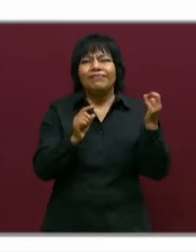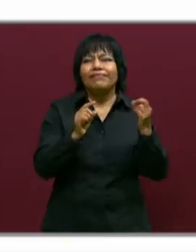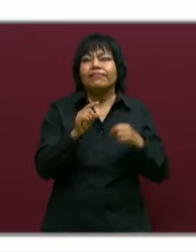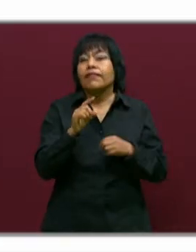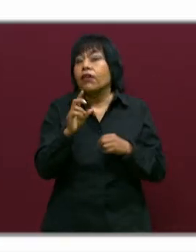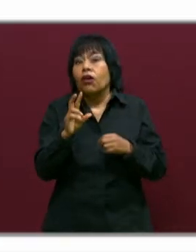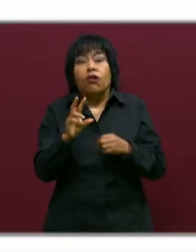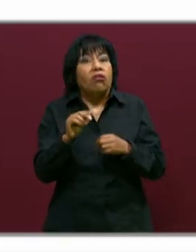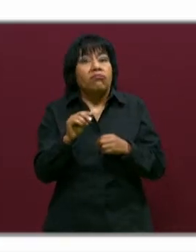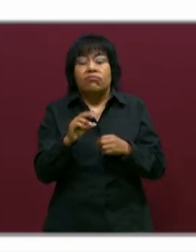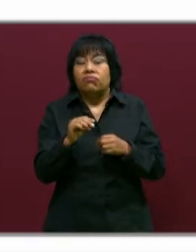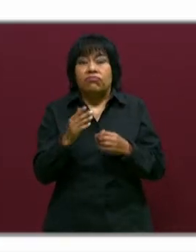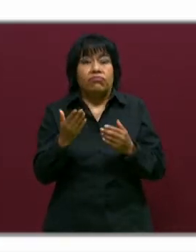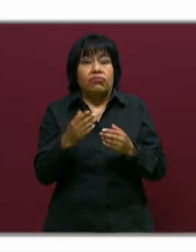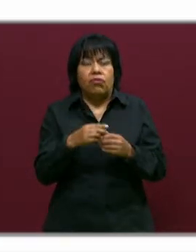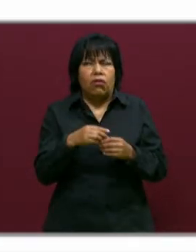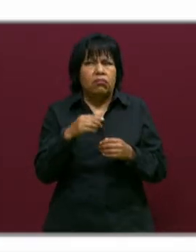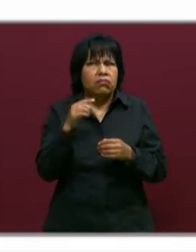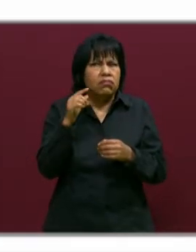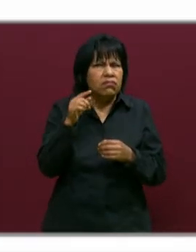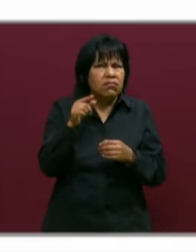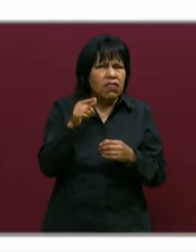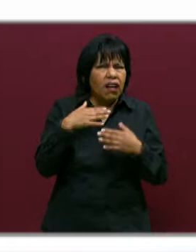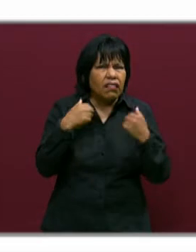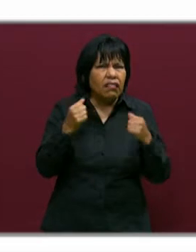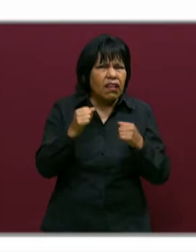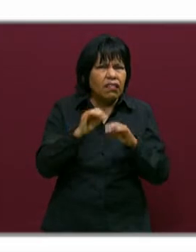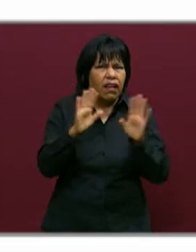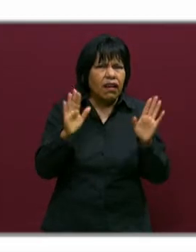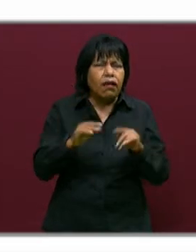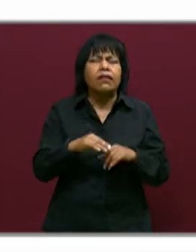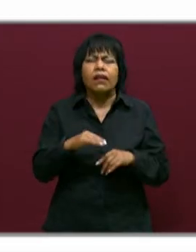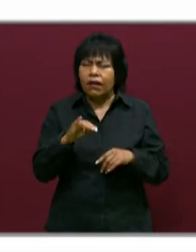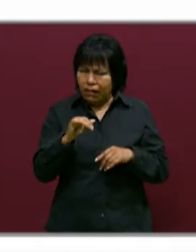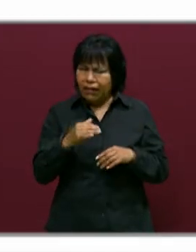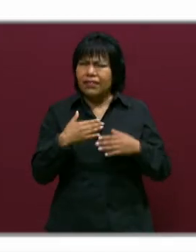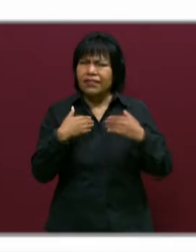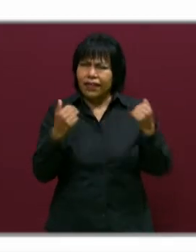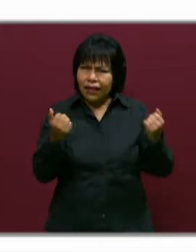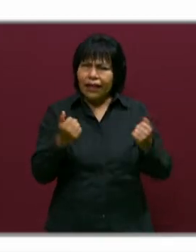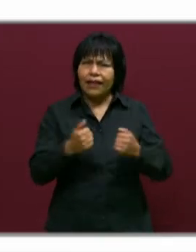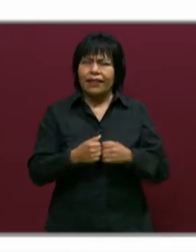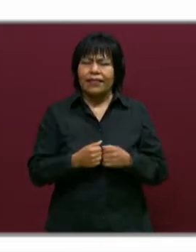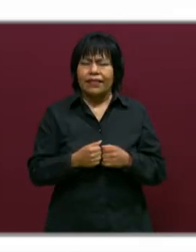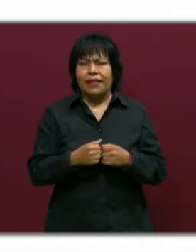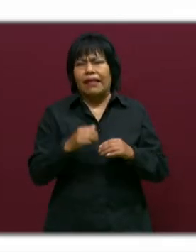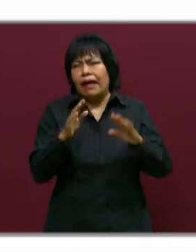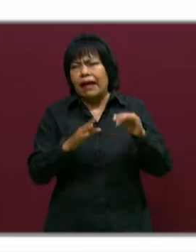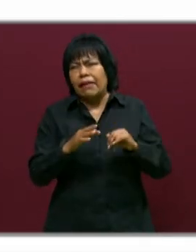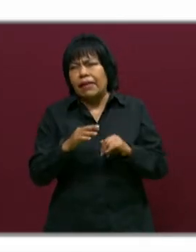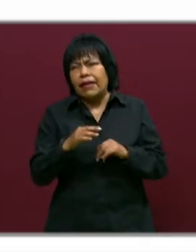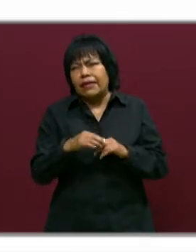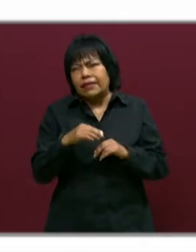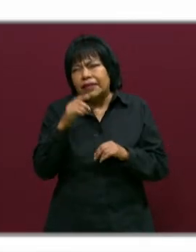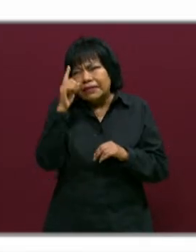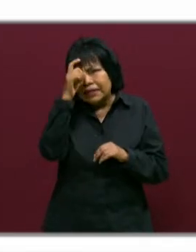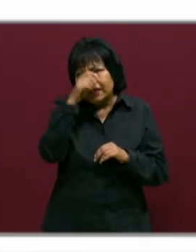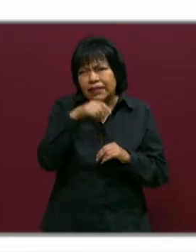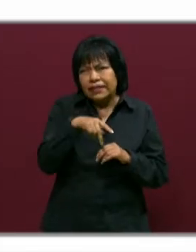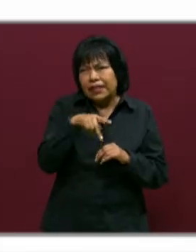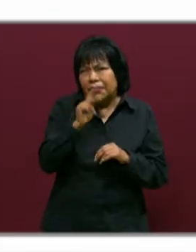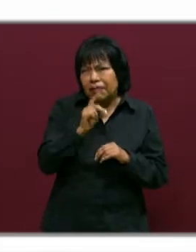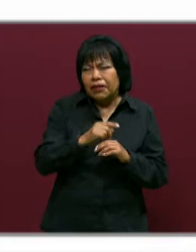porque pensamos que no nos están escuchando, no nos están entendiendo. Si nos escuchan, si nos entienden, a lo mejor de repente cuesta un poquito más de trabajo,